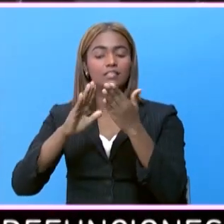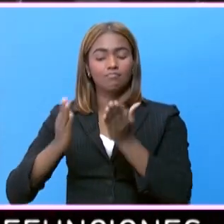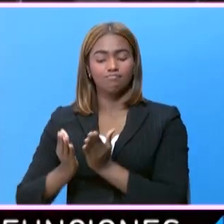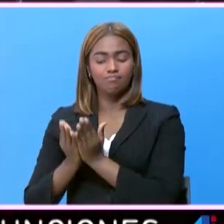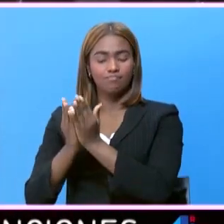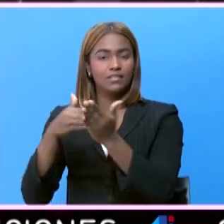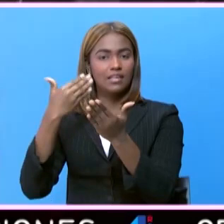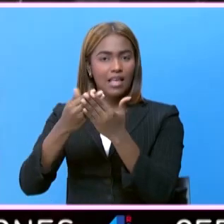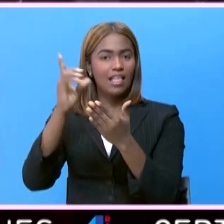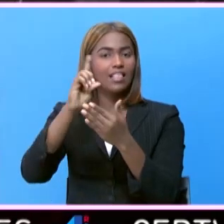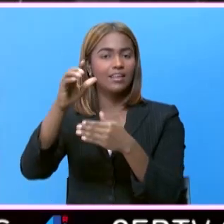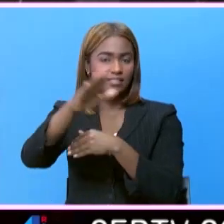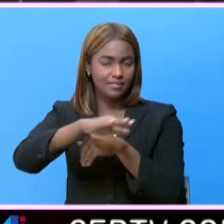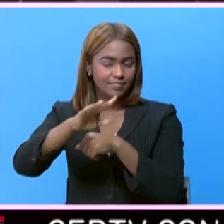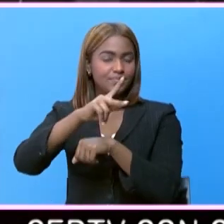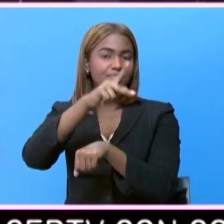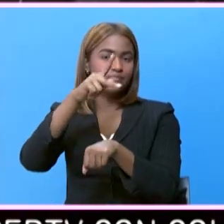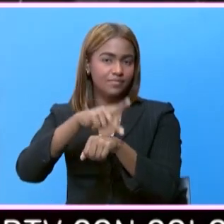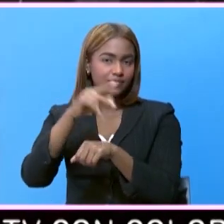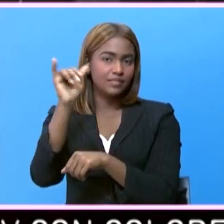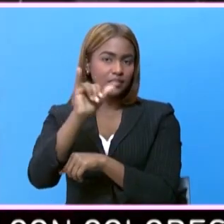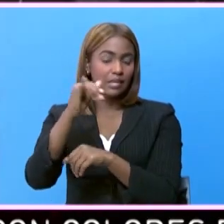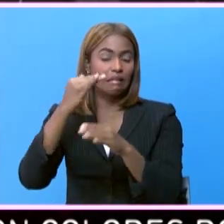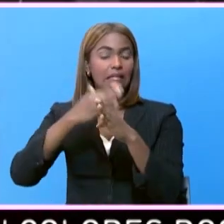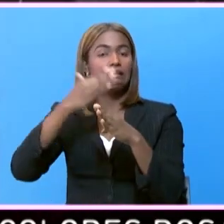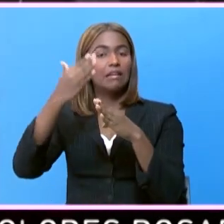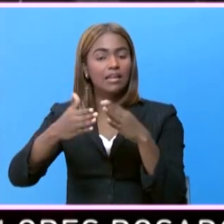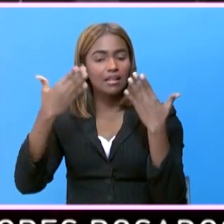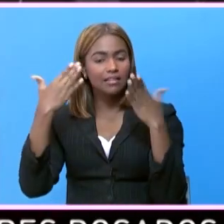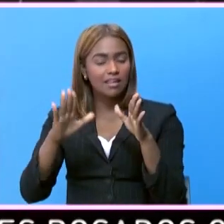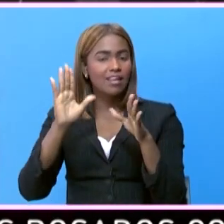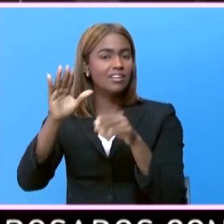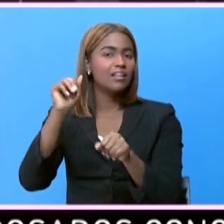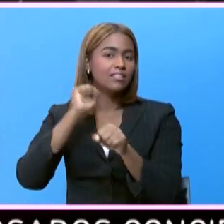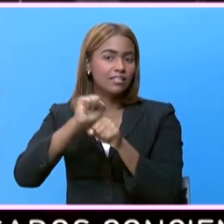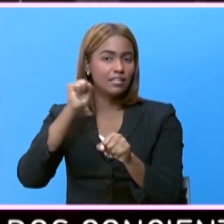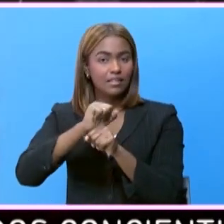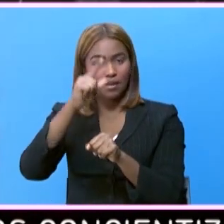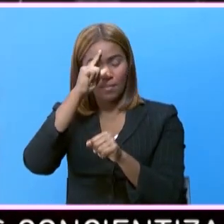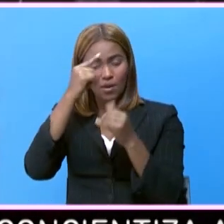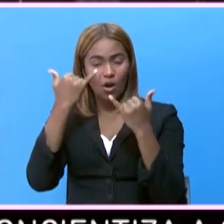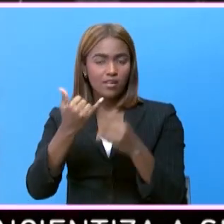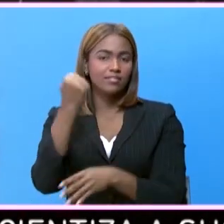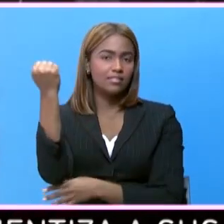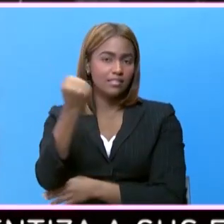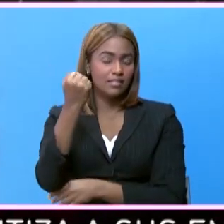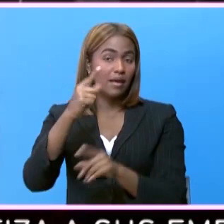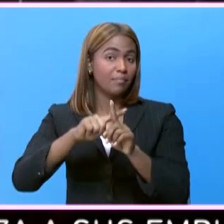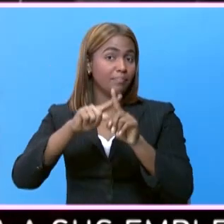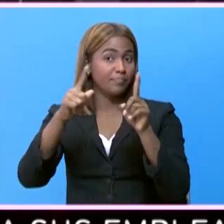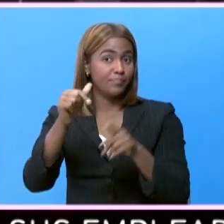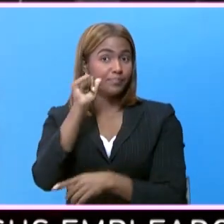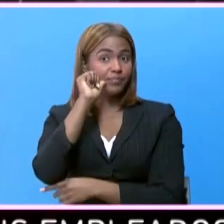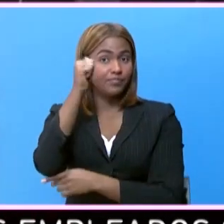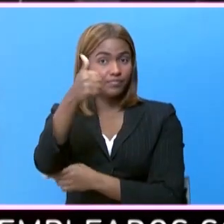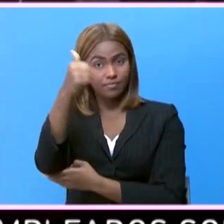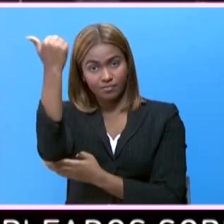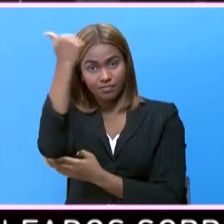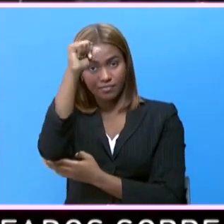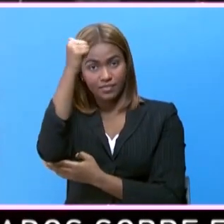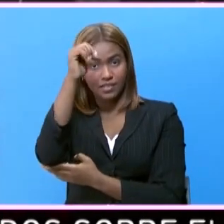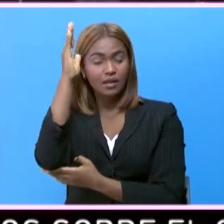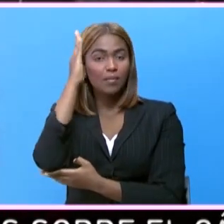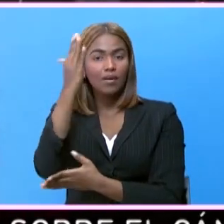de este mismo municipio, terminando ya su jornada por este sábado. Pero mañana, domingo,